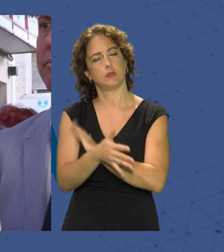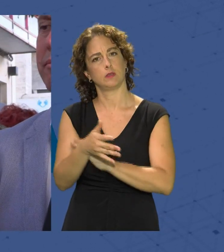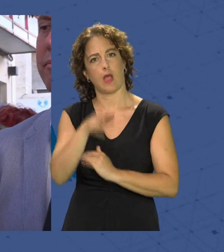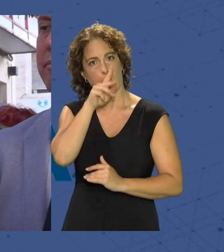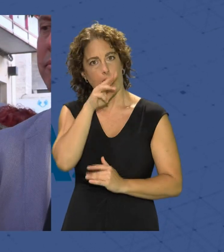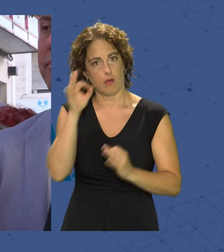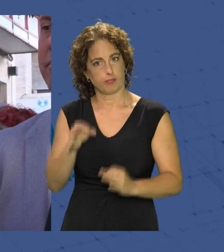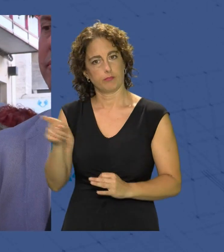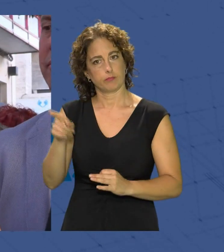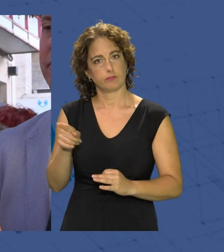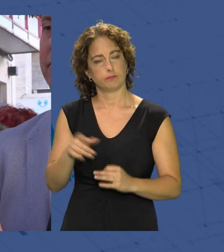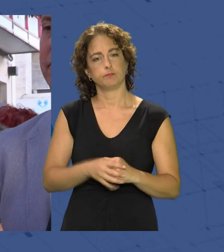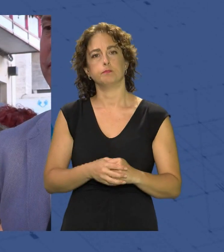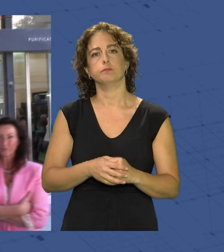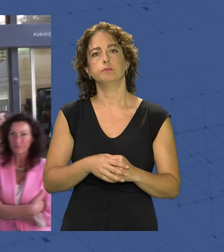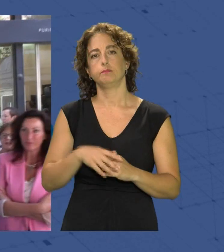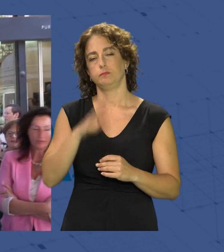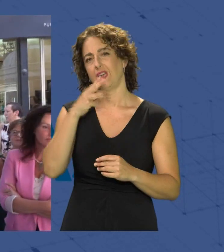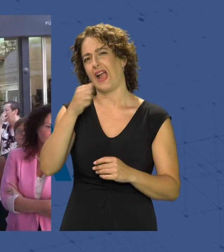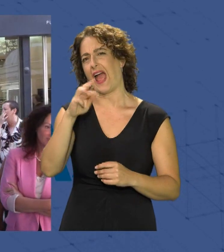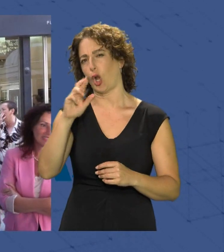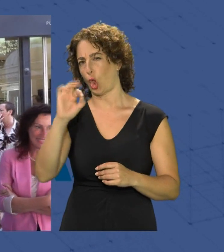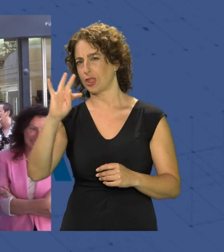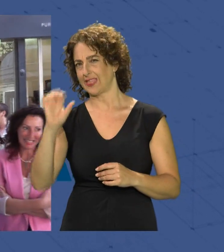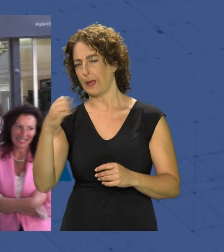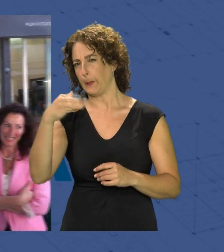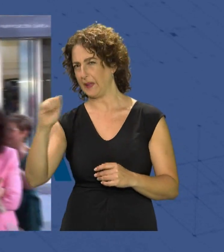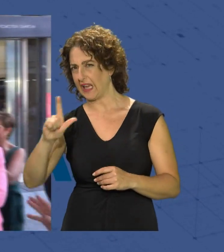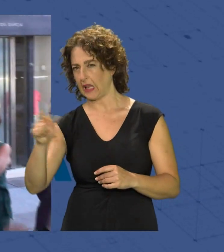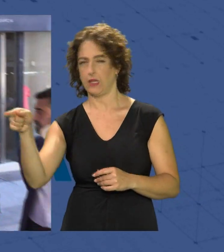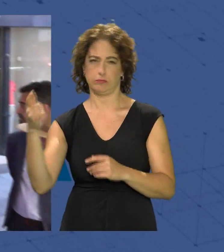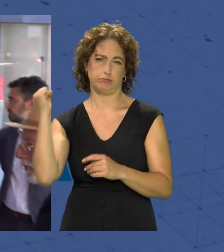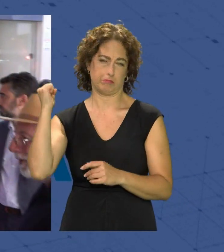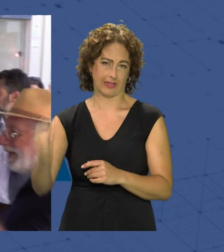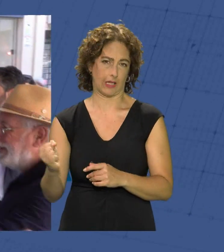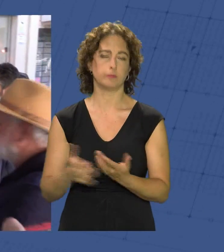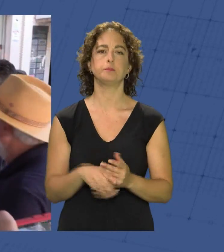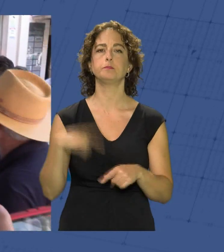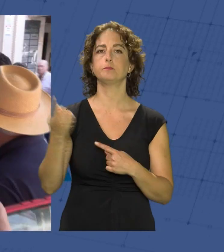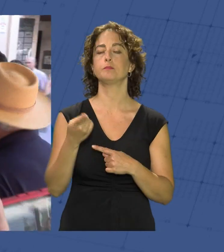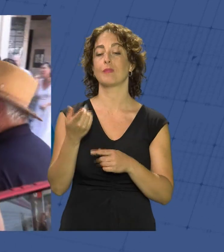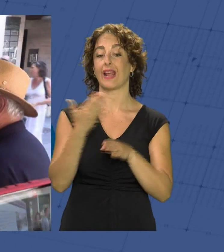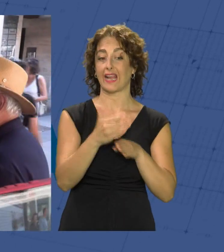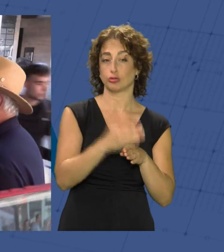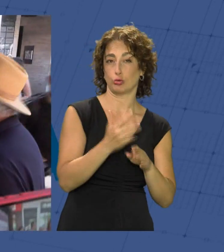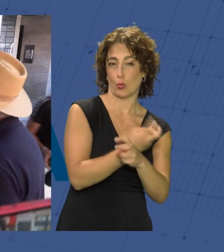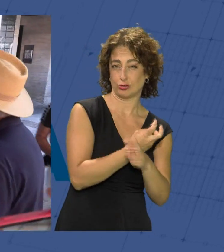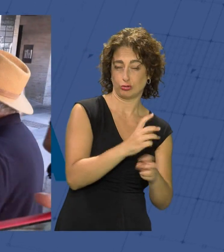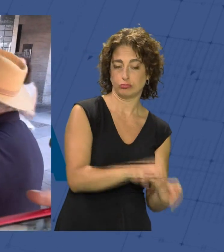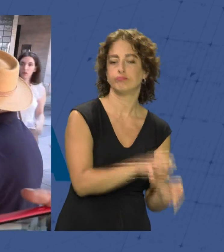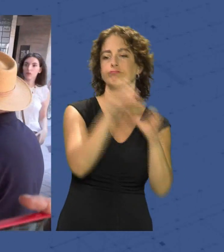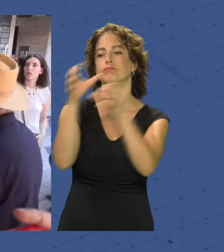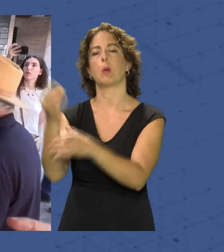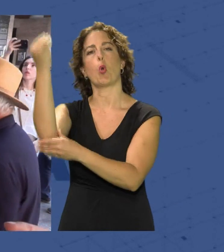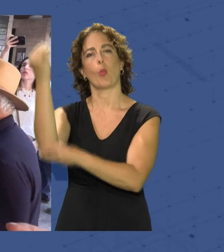le dieron garrote vil próximamente se van a trasladar los restos de los colorados al monumento y